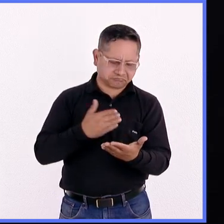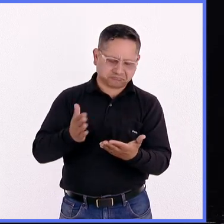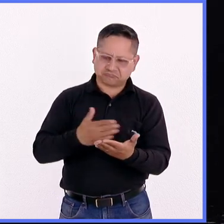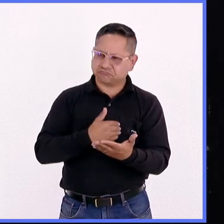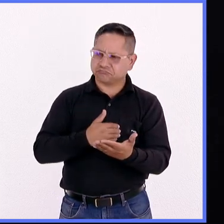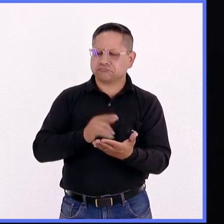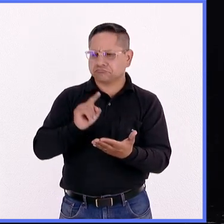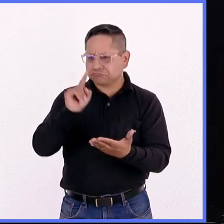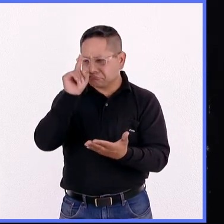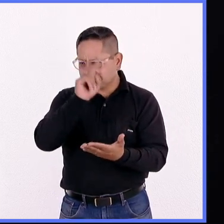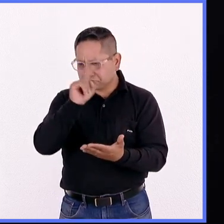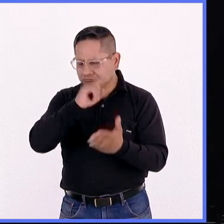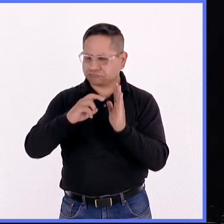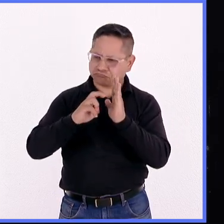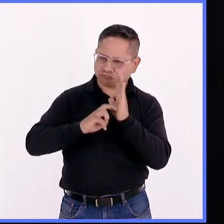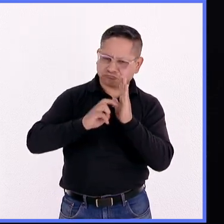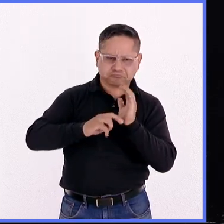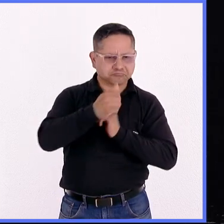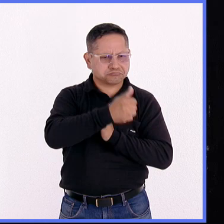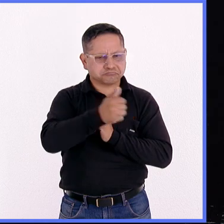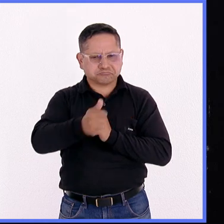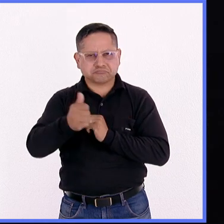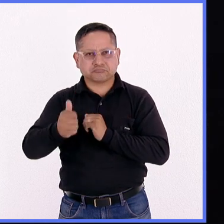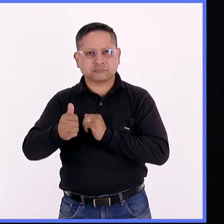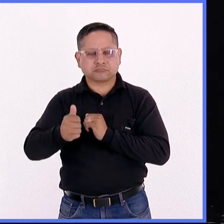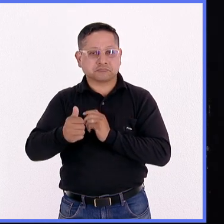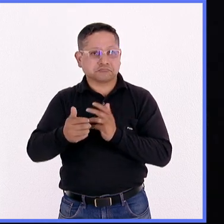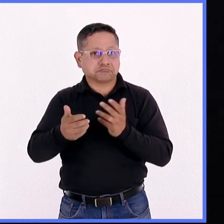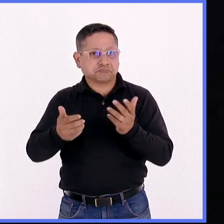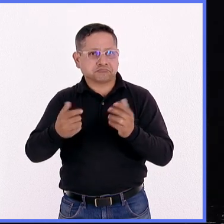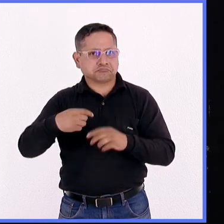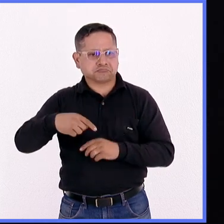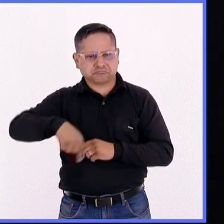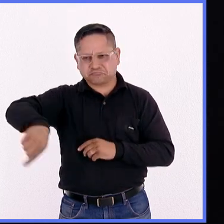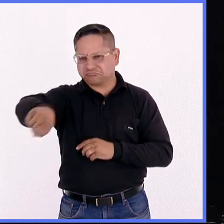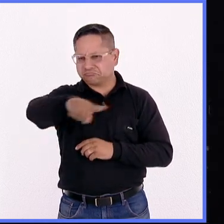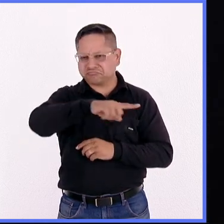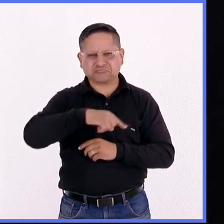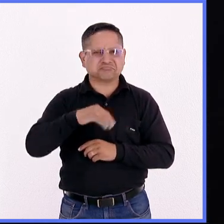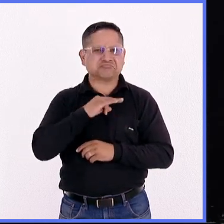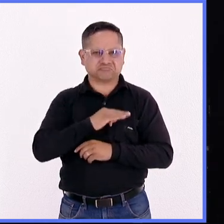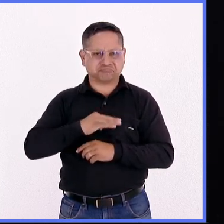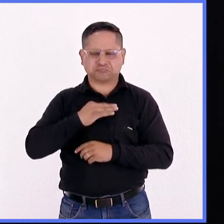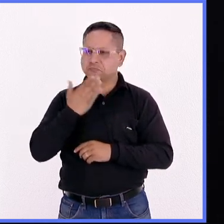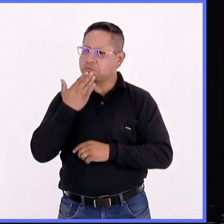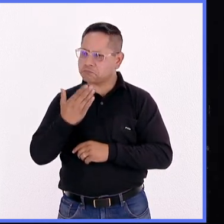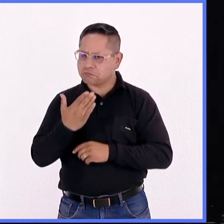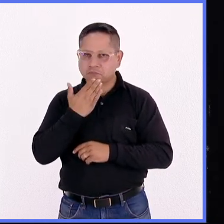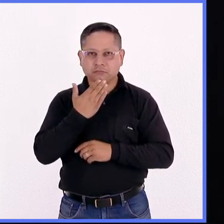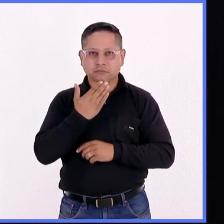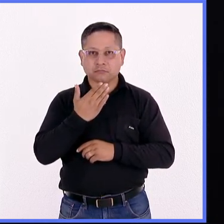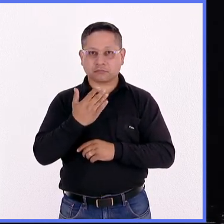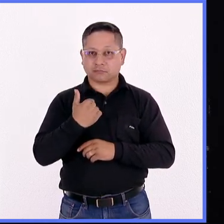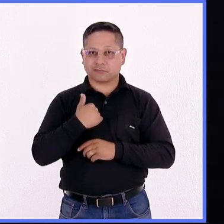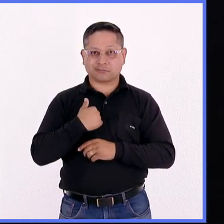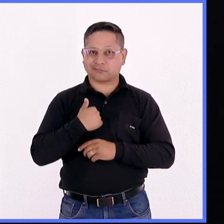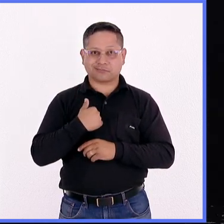hacía los comentarios y correcciones a cada quien, y normalmente los felicitaba a todos, menos a mí.